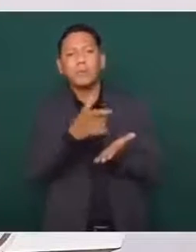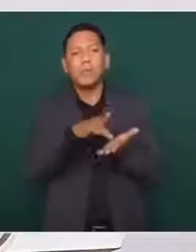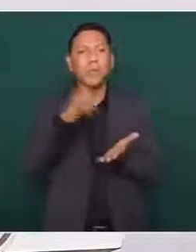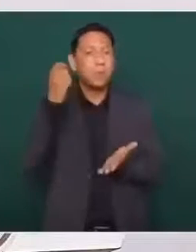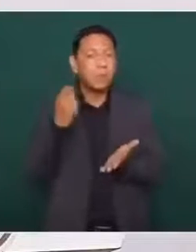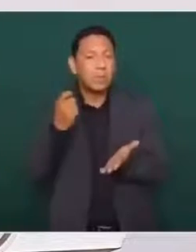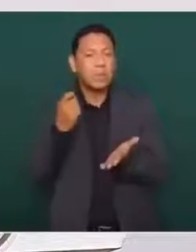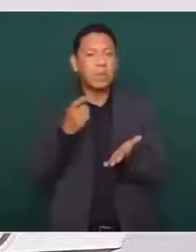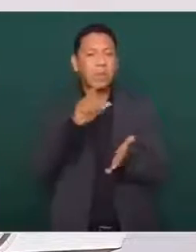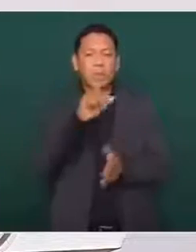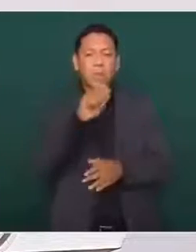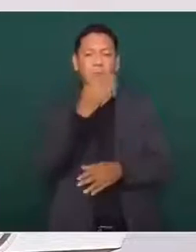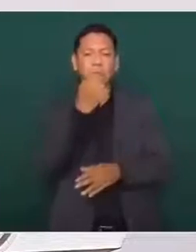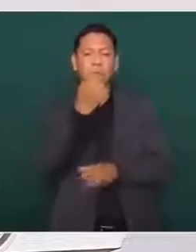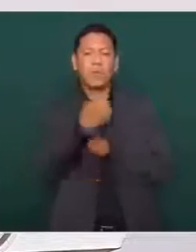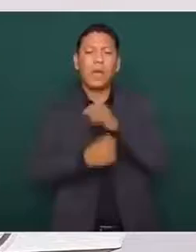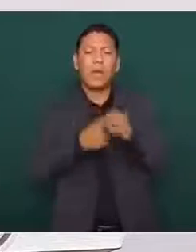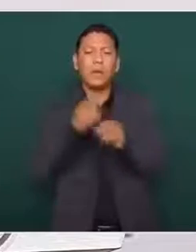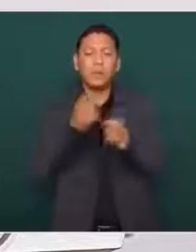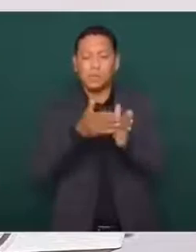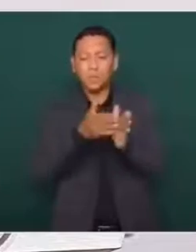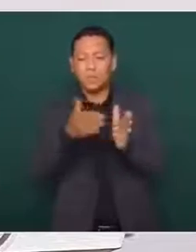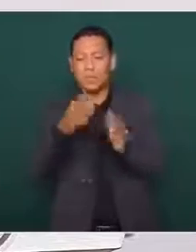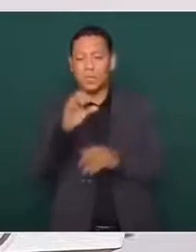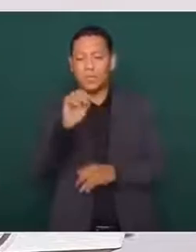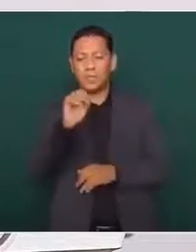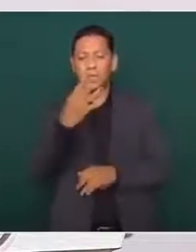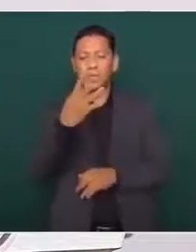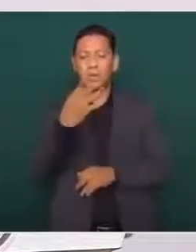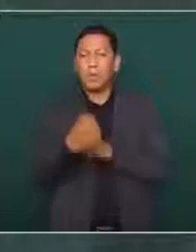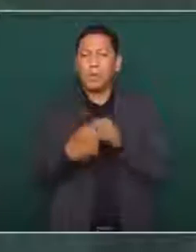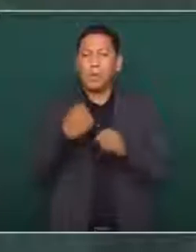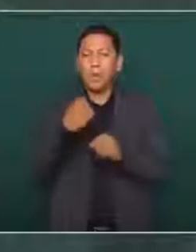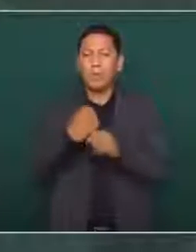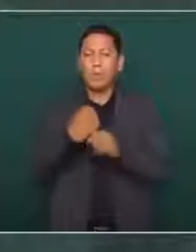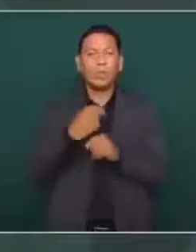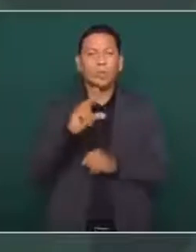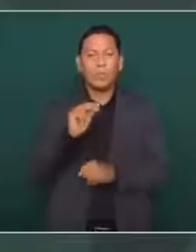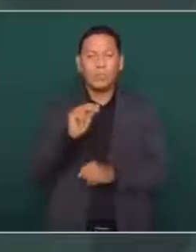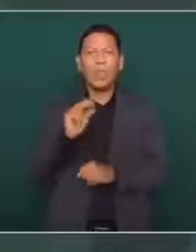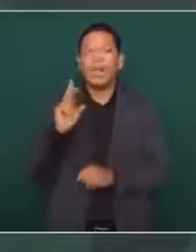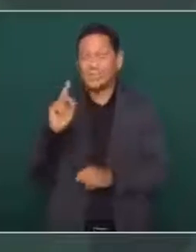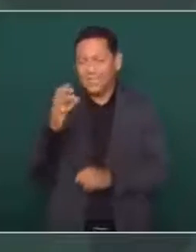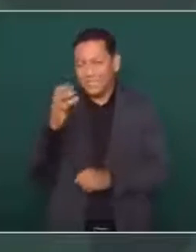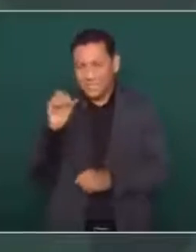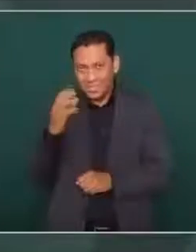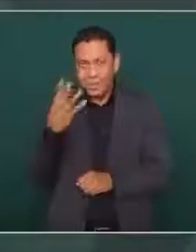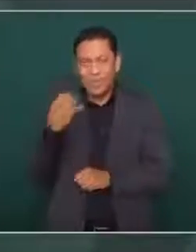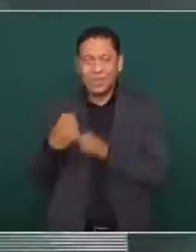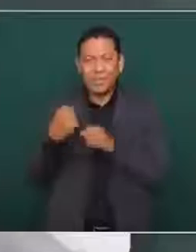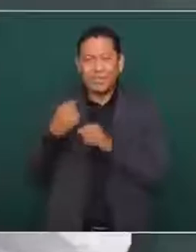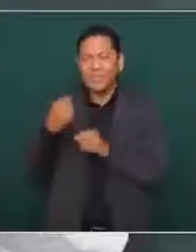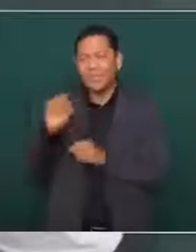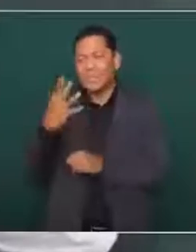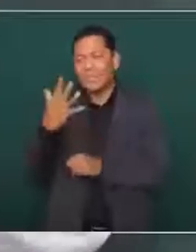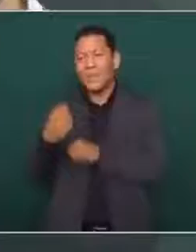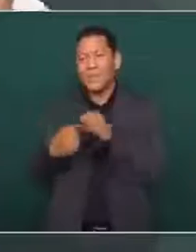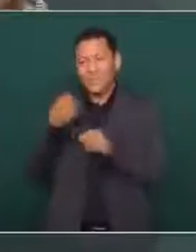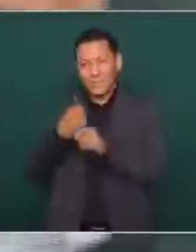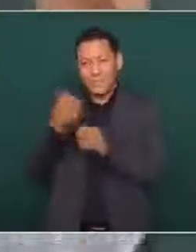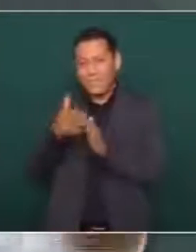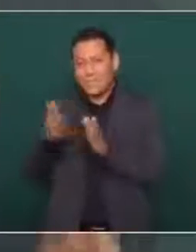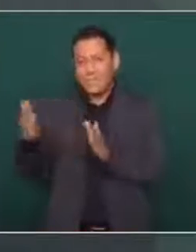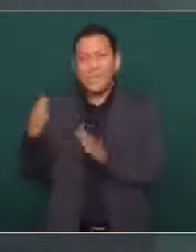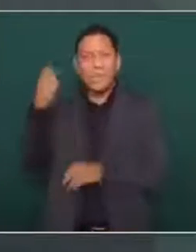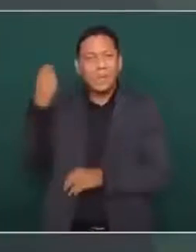64, que ya empieza la pensión adultos mayores. El acuerdo de ayer es